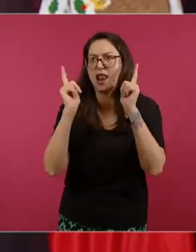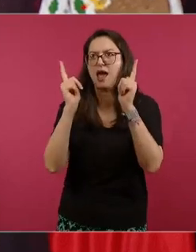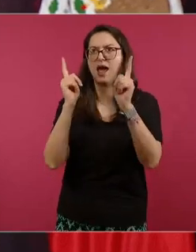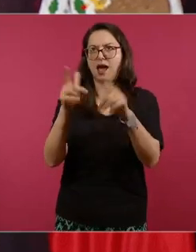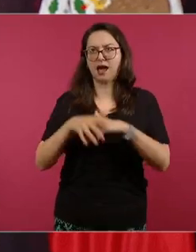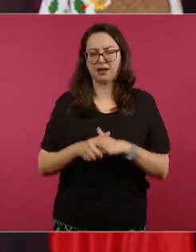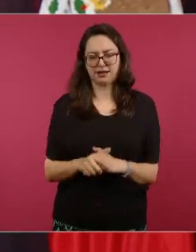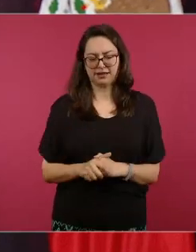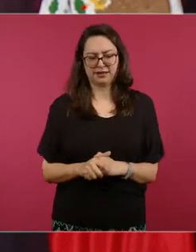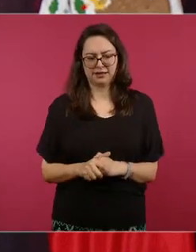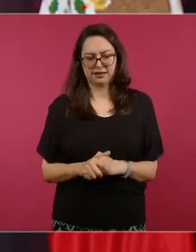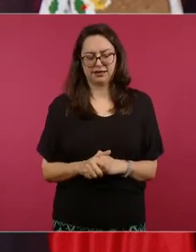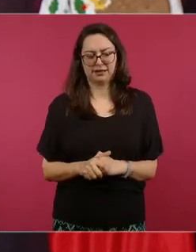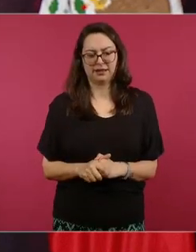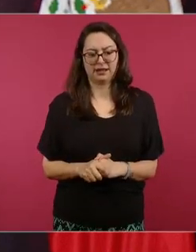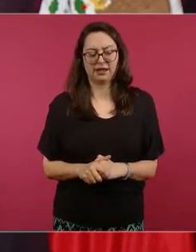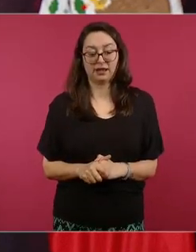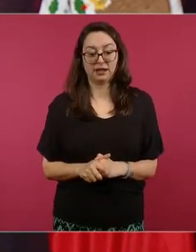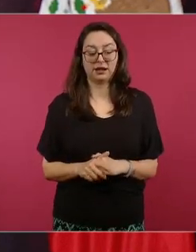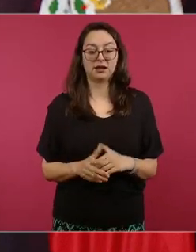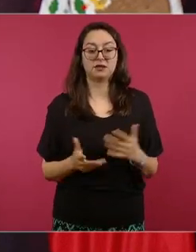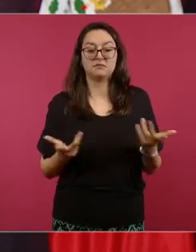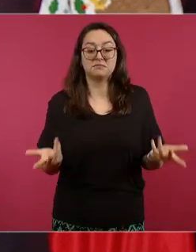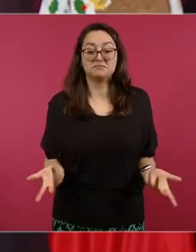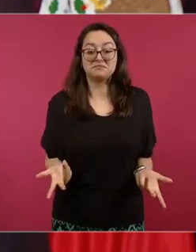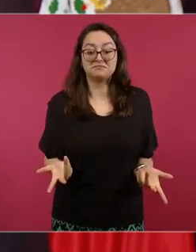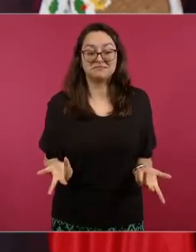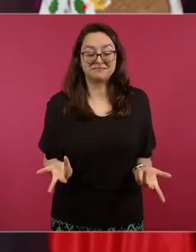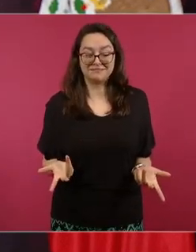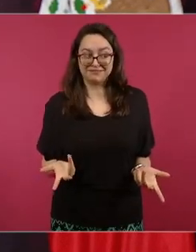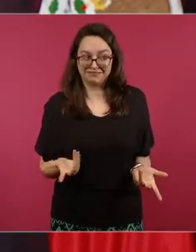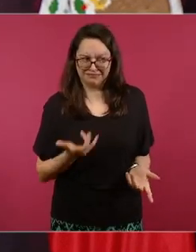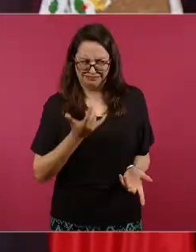es una falacia